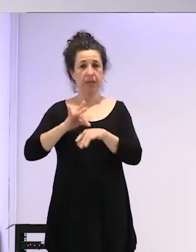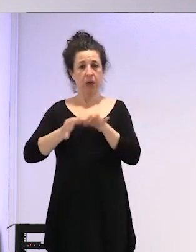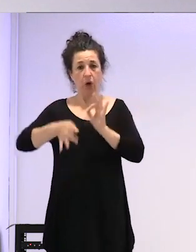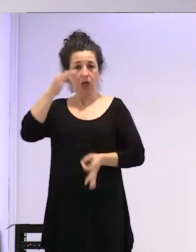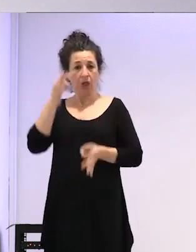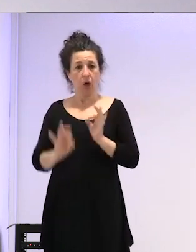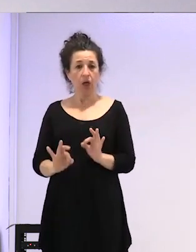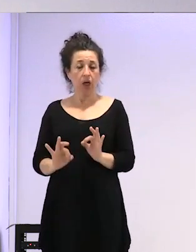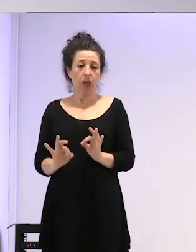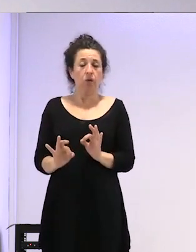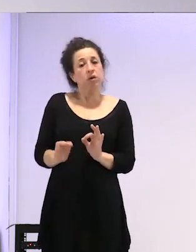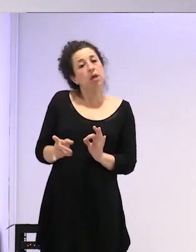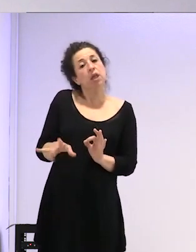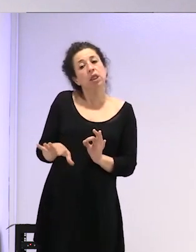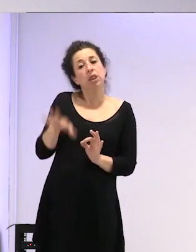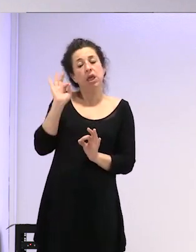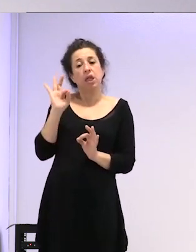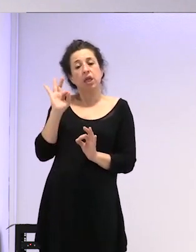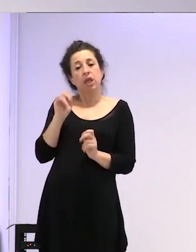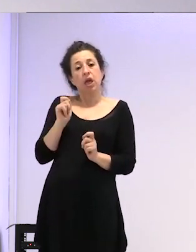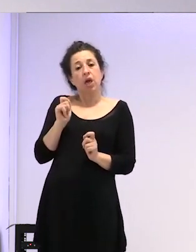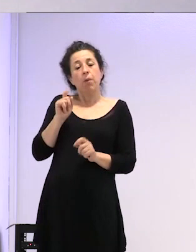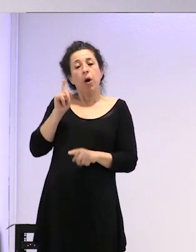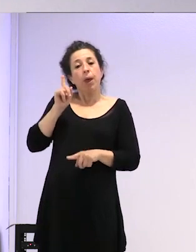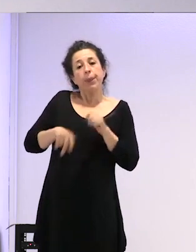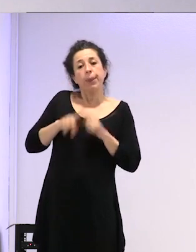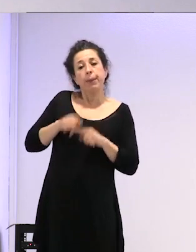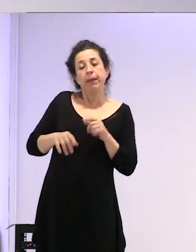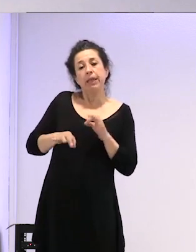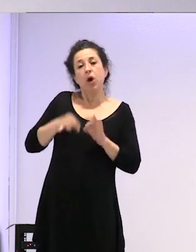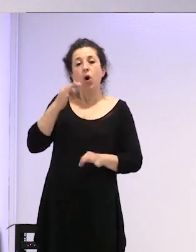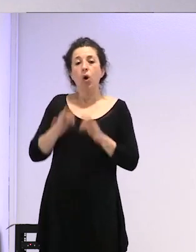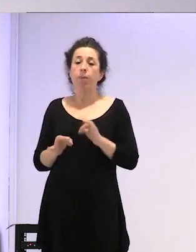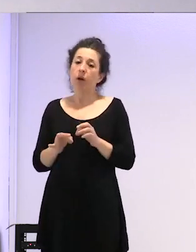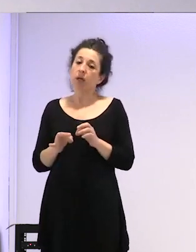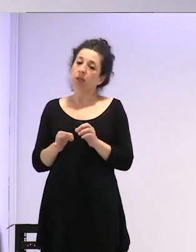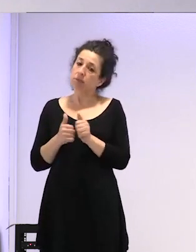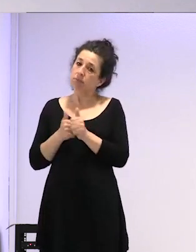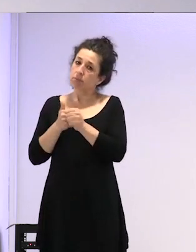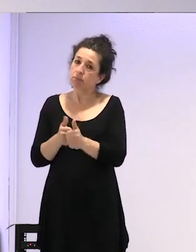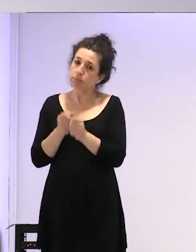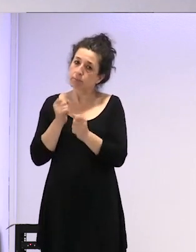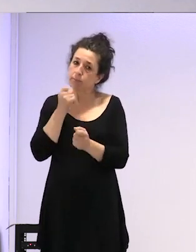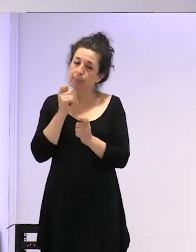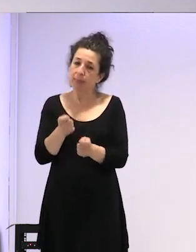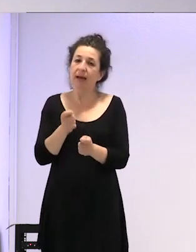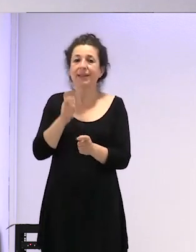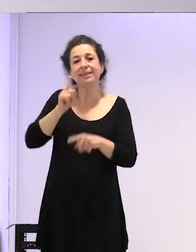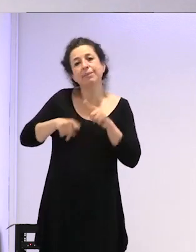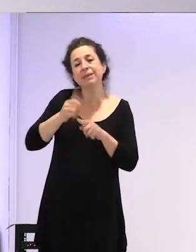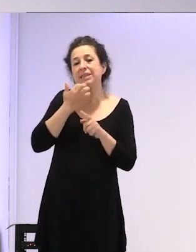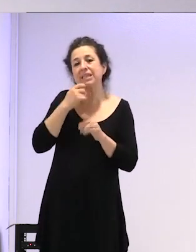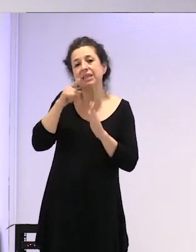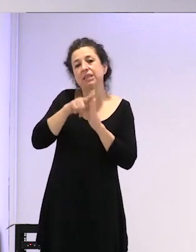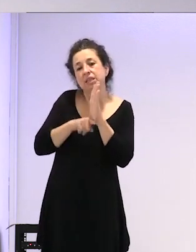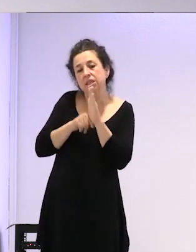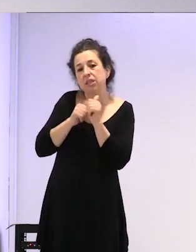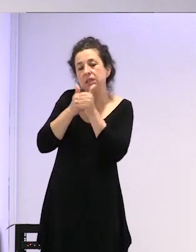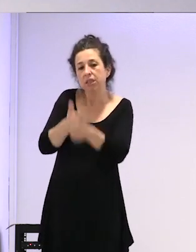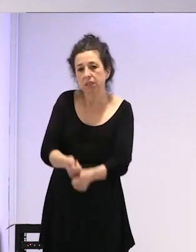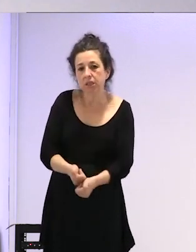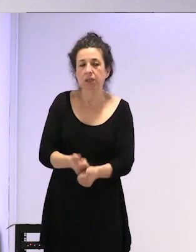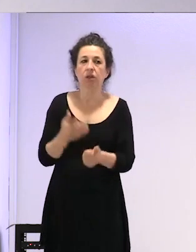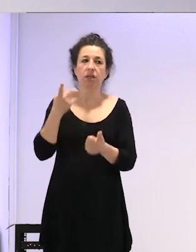que decide cuando te puede dar según la pauta si es que sigues esa pauta estricta pues como sí que creo que tienen que haber esos profesionales en